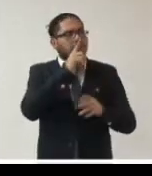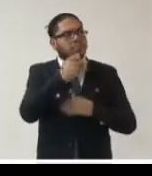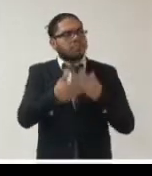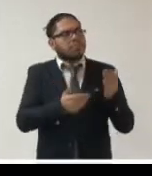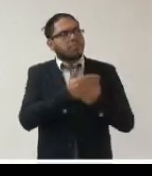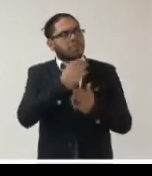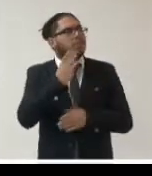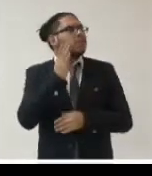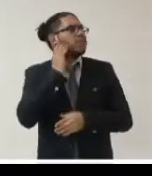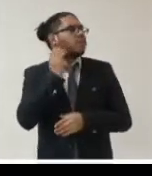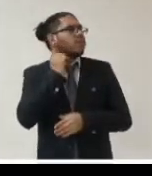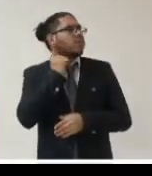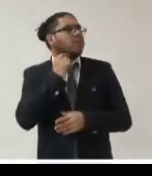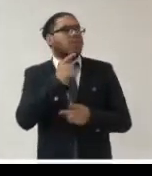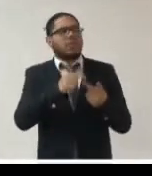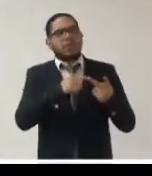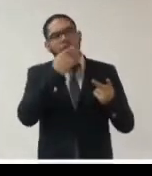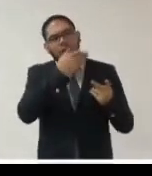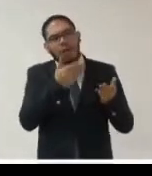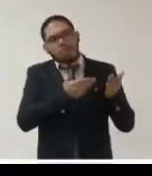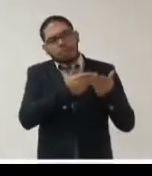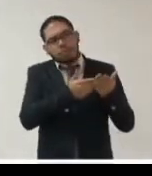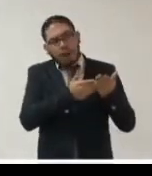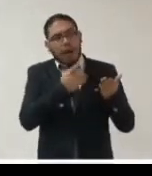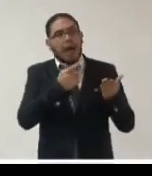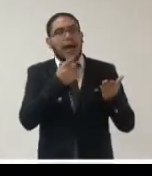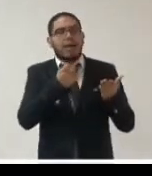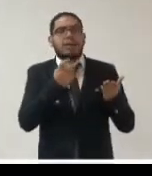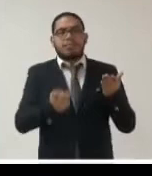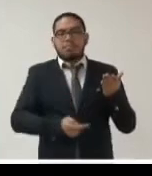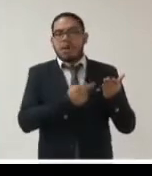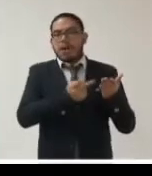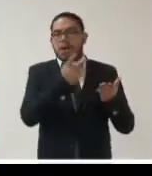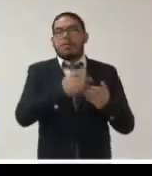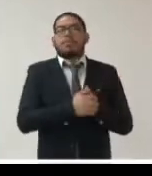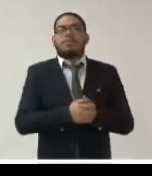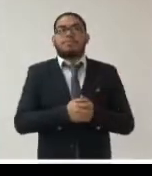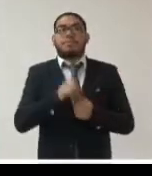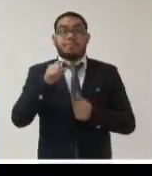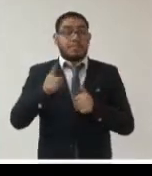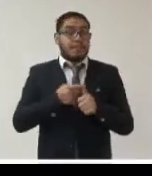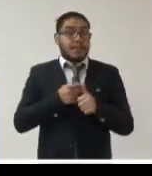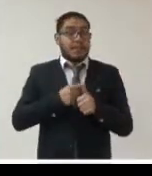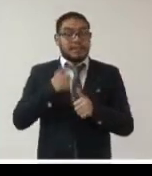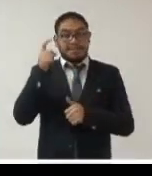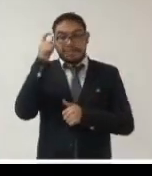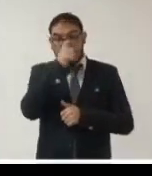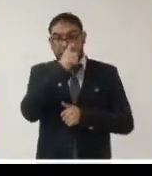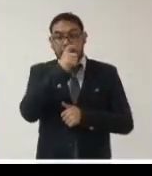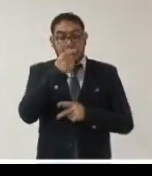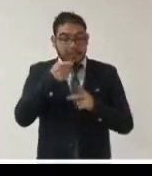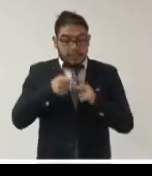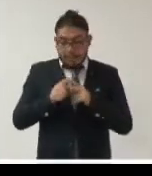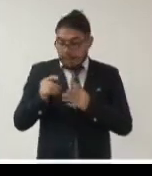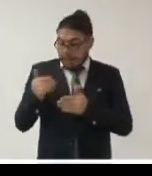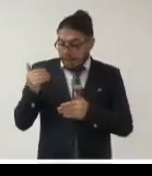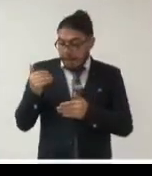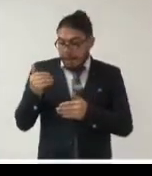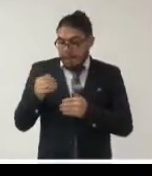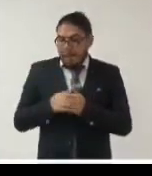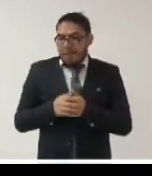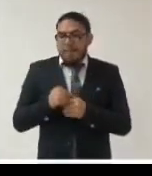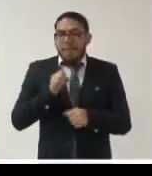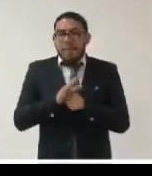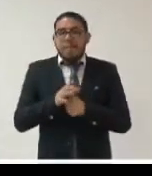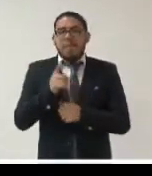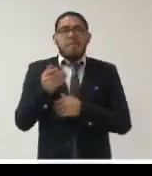bueno evidentemente la primera dificultad que apreciamos al inicio de la pandemia es que si el Estado estaba en